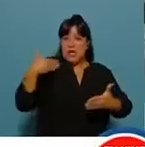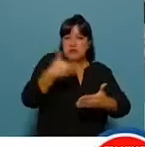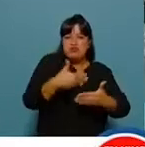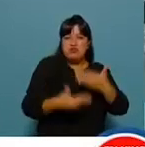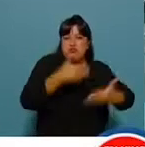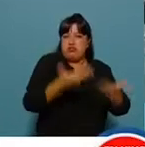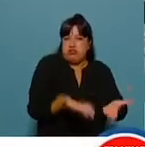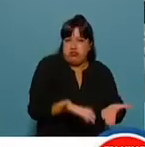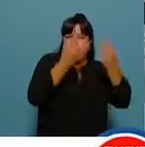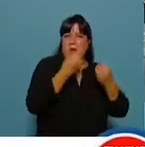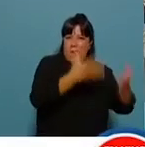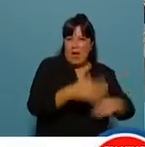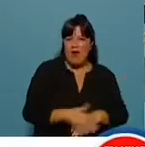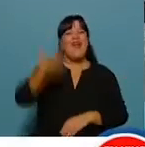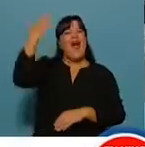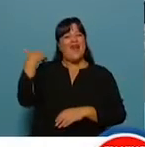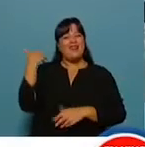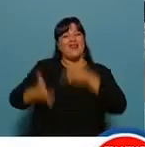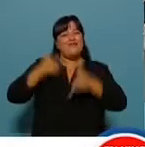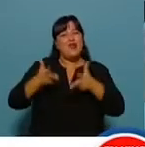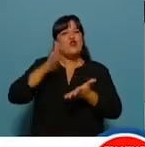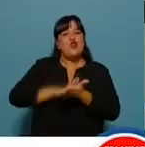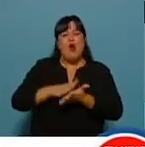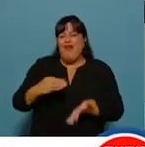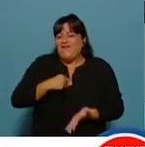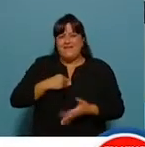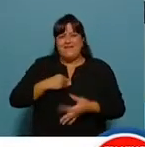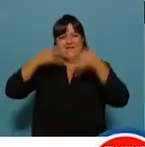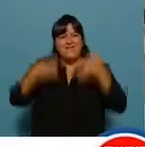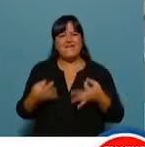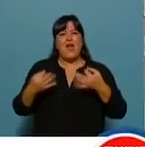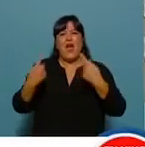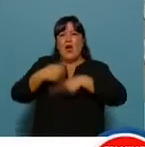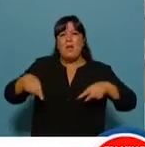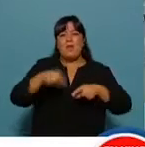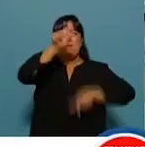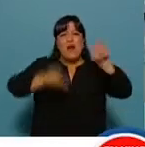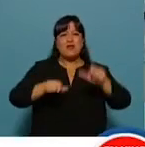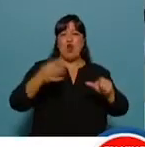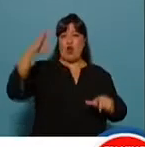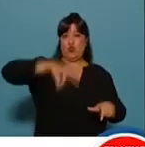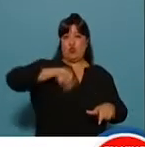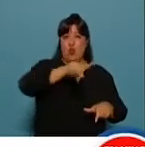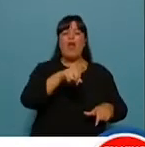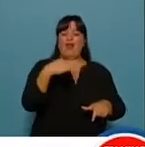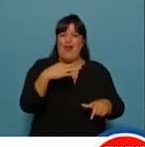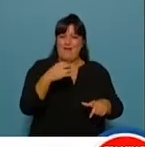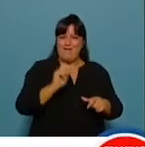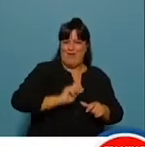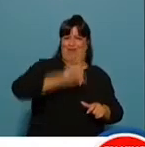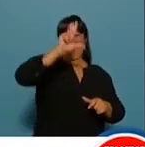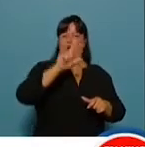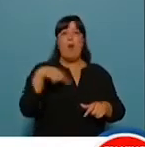Antes hablé de mi vocación por hacer que los ingresos de los que trabajan crezcan y rindan más. Por eso